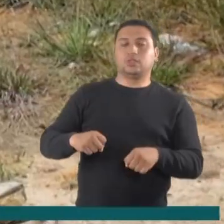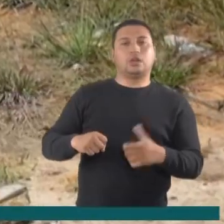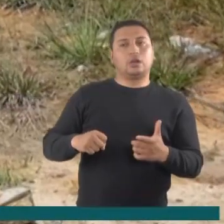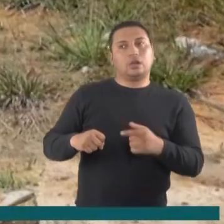llegue rápidamente.